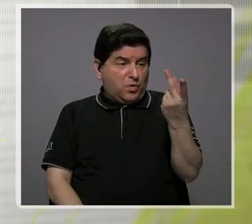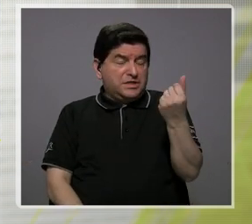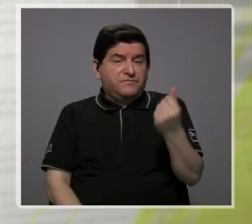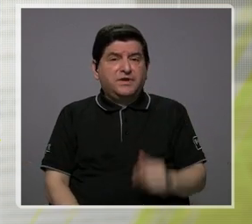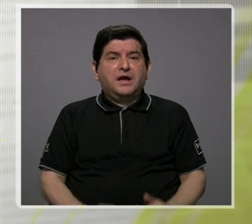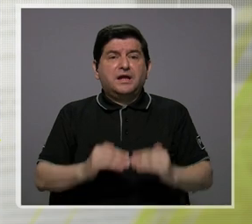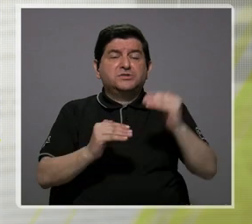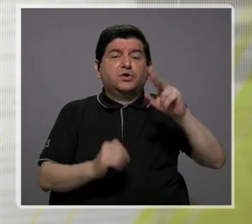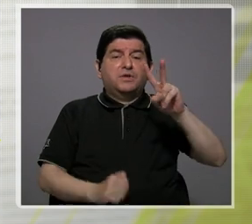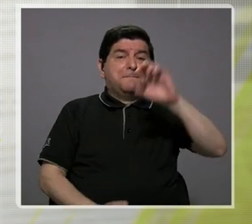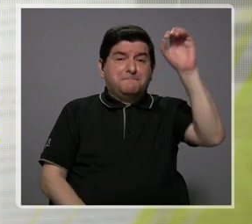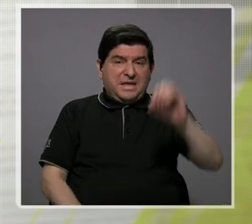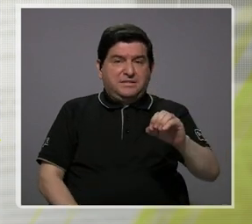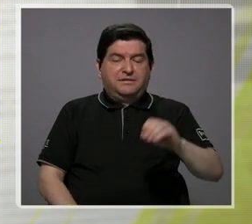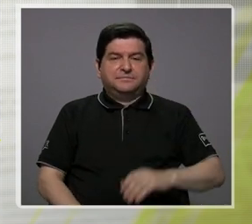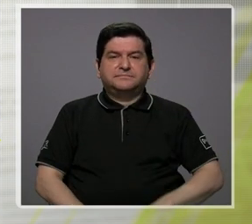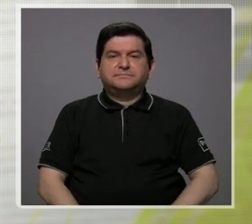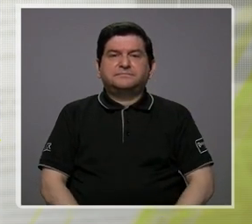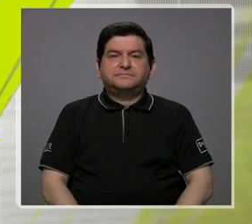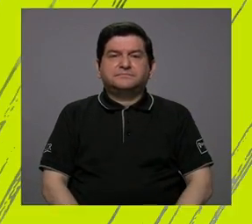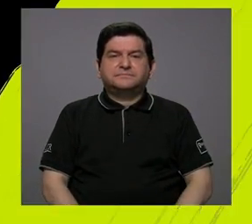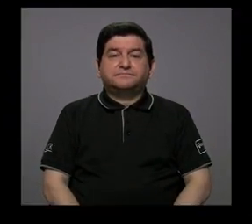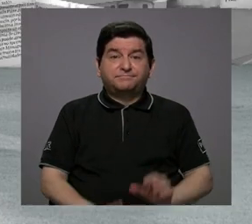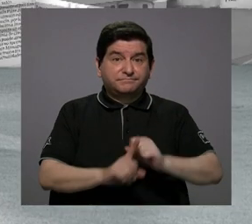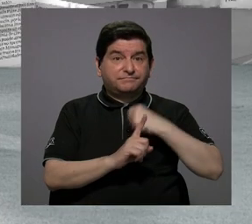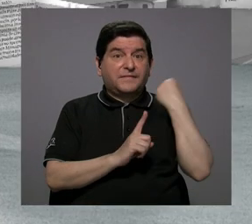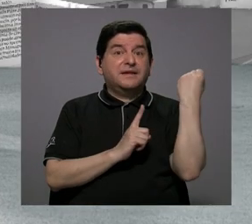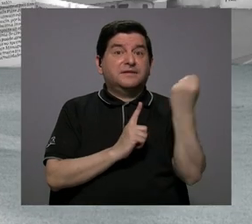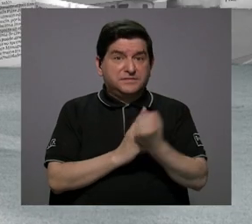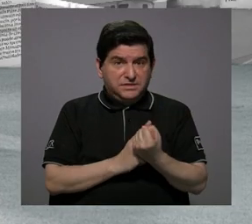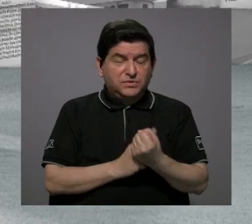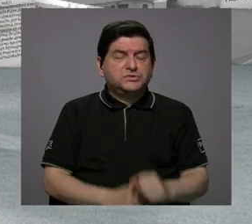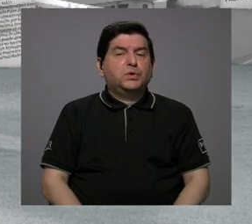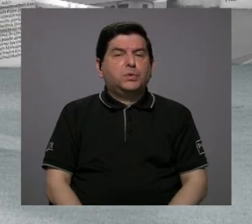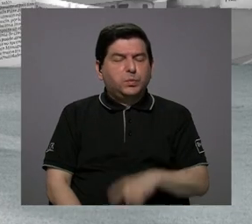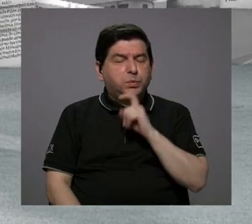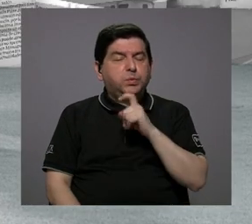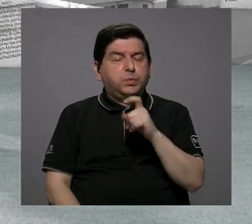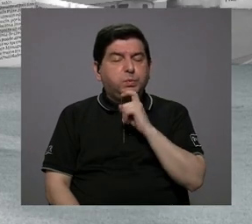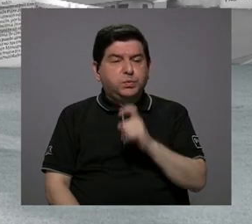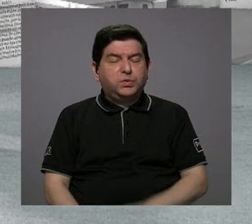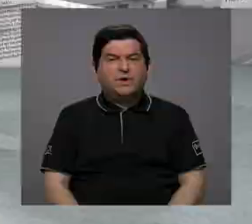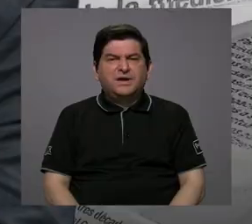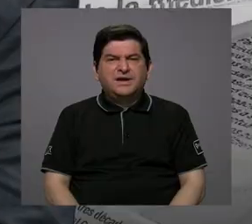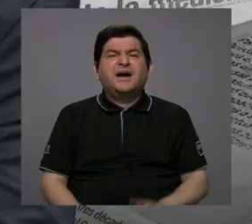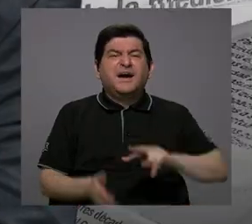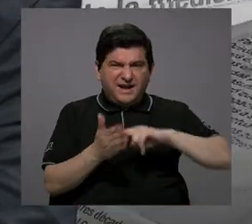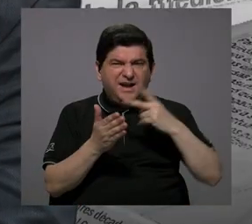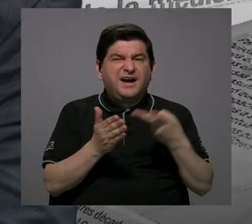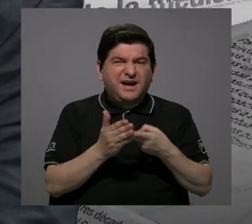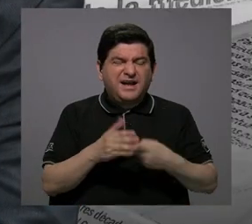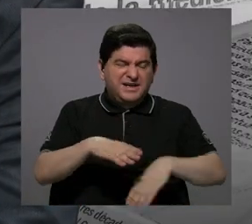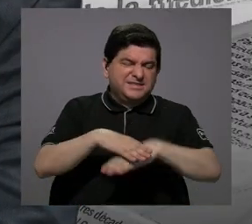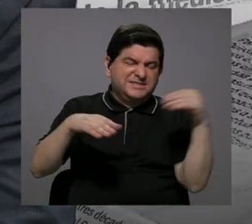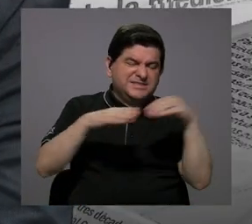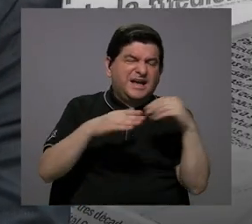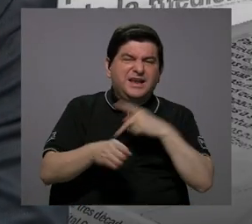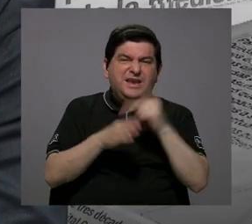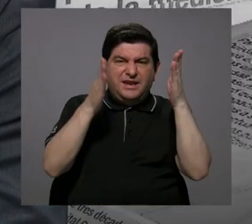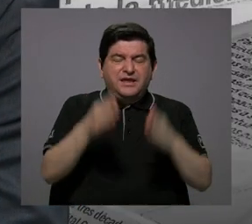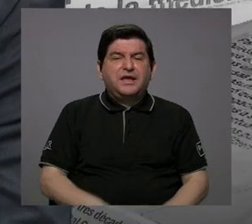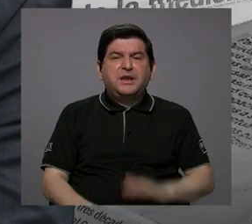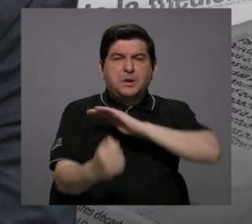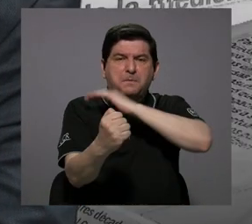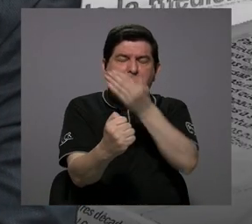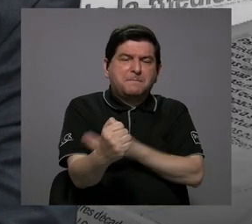en más de un 20%. Entonces la situación es precaria, por eso es que se está dando un éxodo de profesionales en el Poder